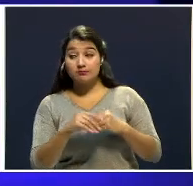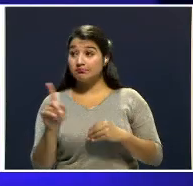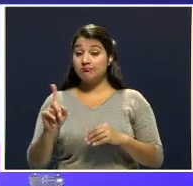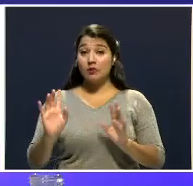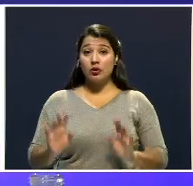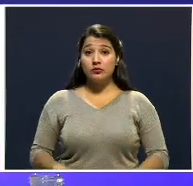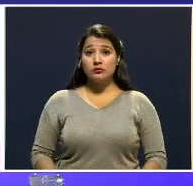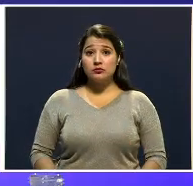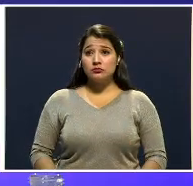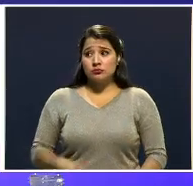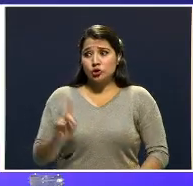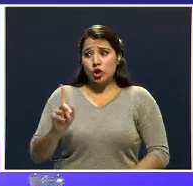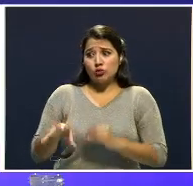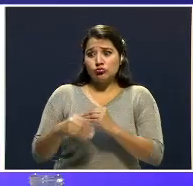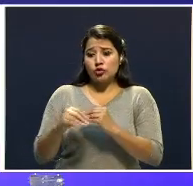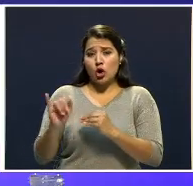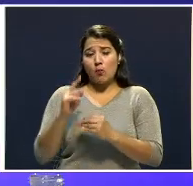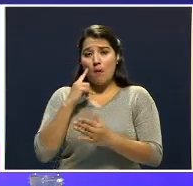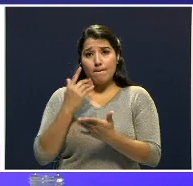No se valora como prueba.